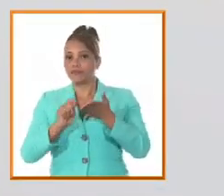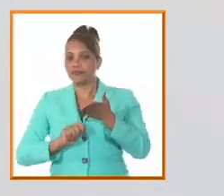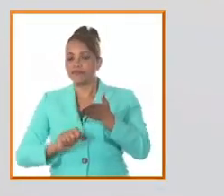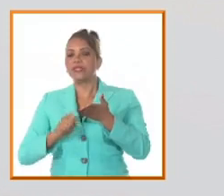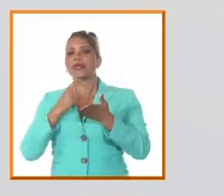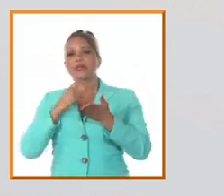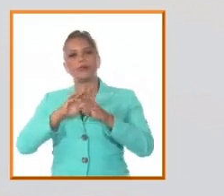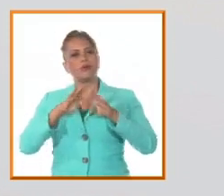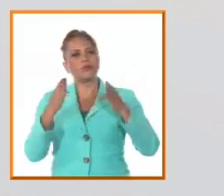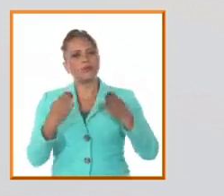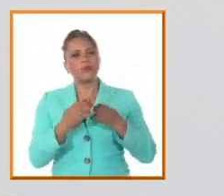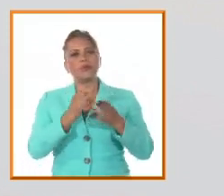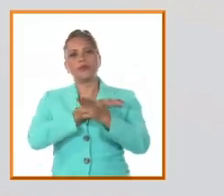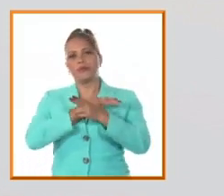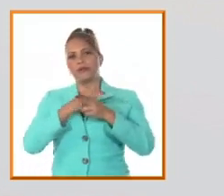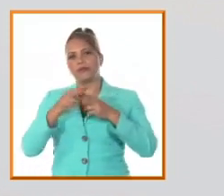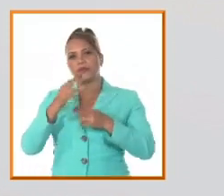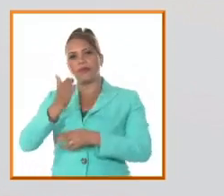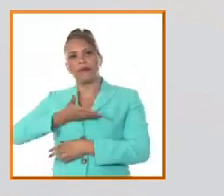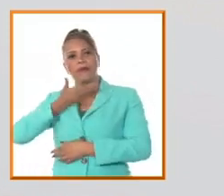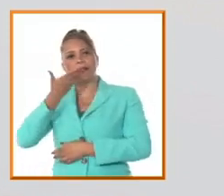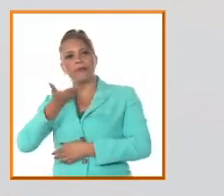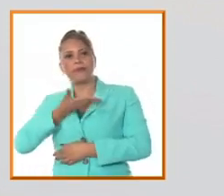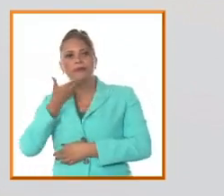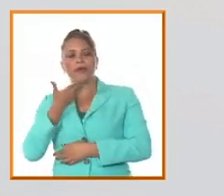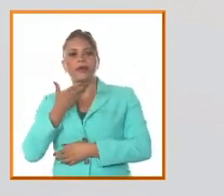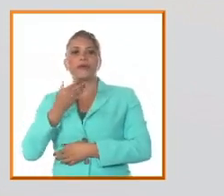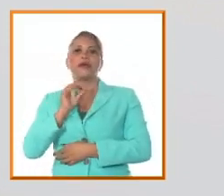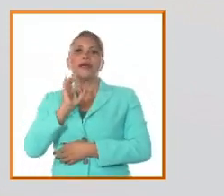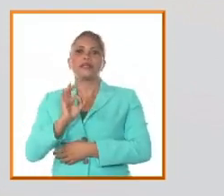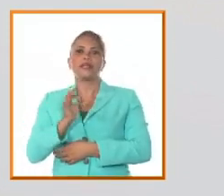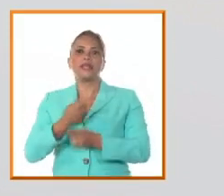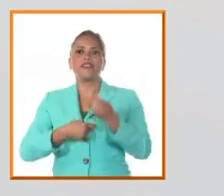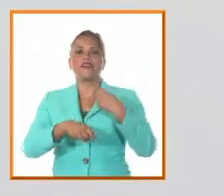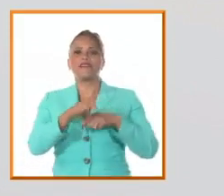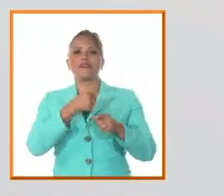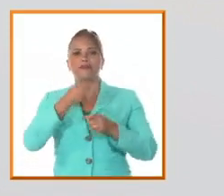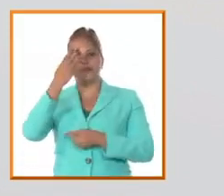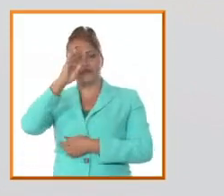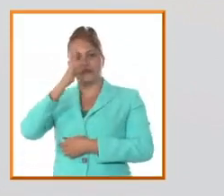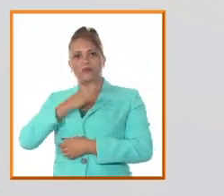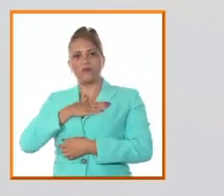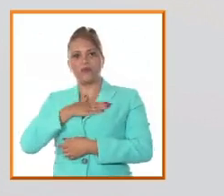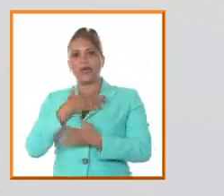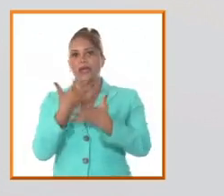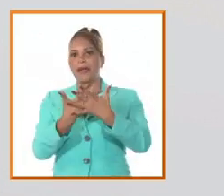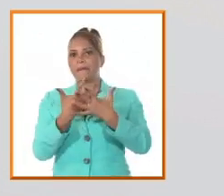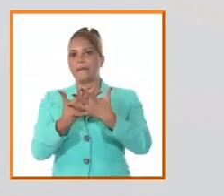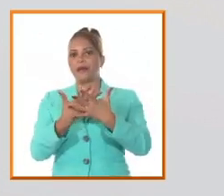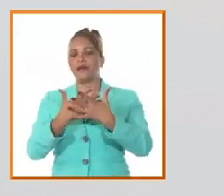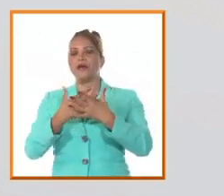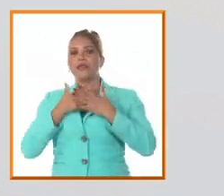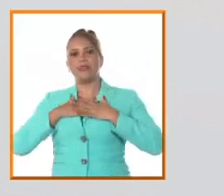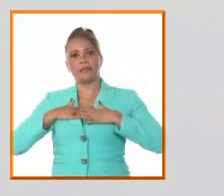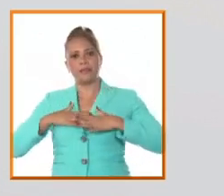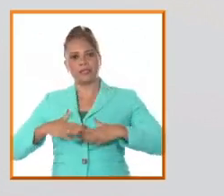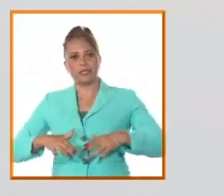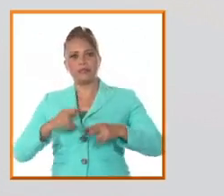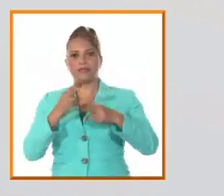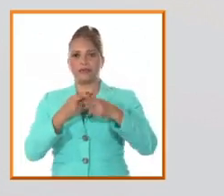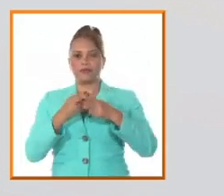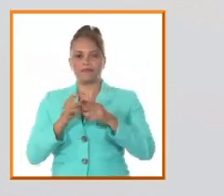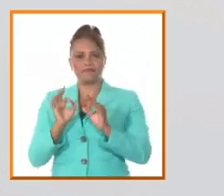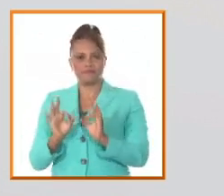quien escriba ese gran poema épico del contrabando cubano, que fue Espejo de Paciencia. Esa es la explicación.